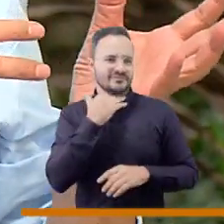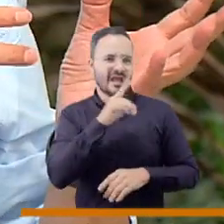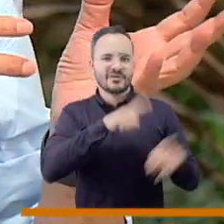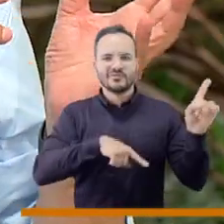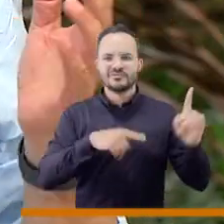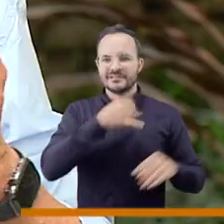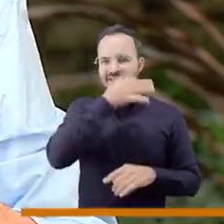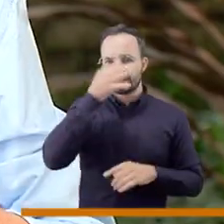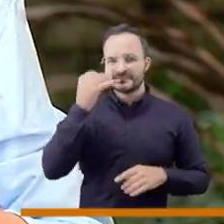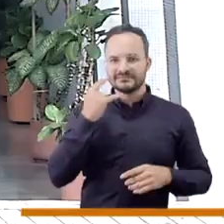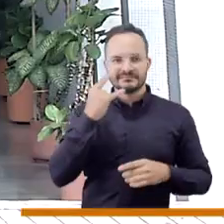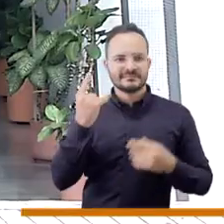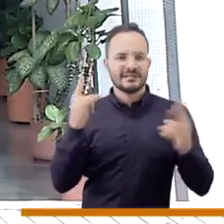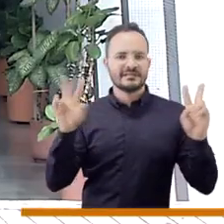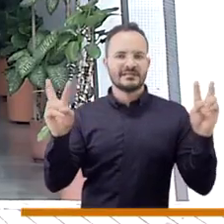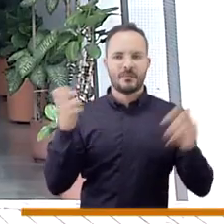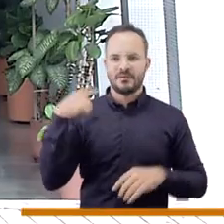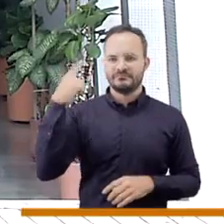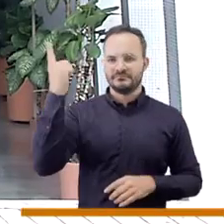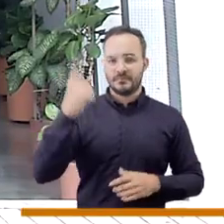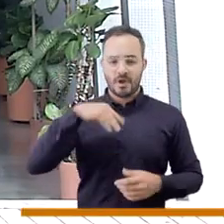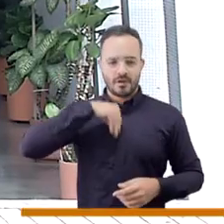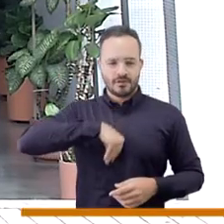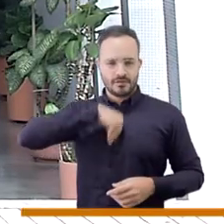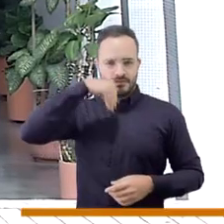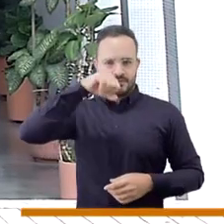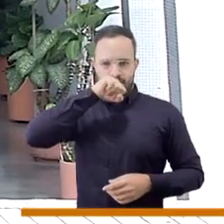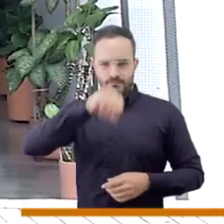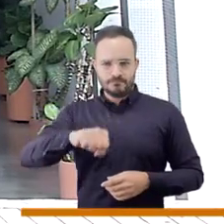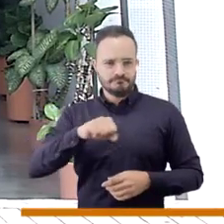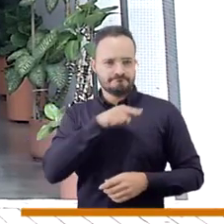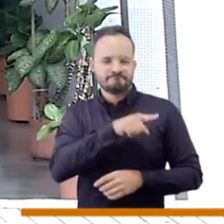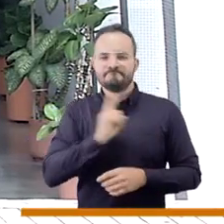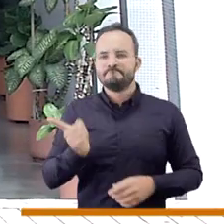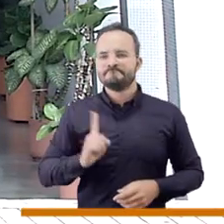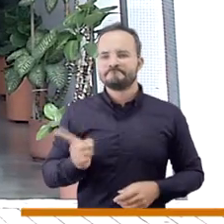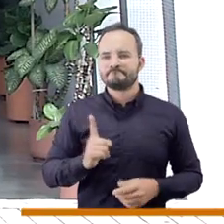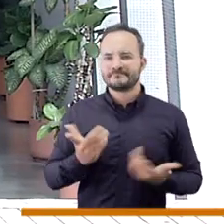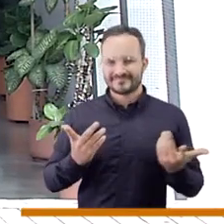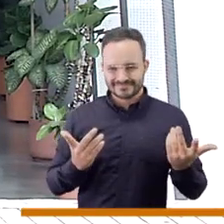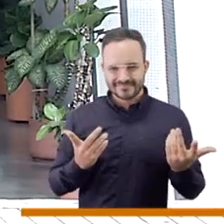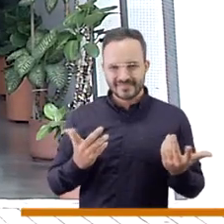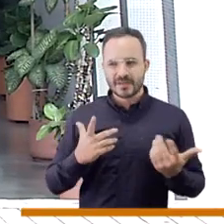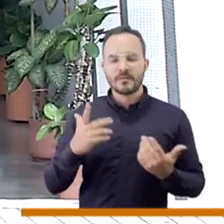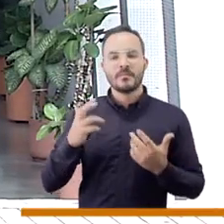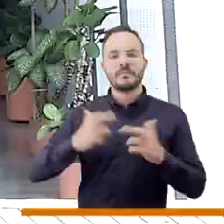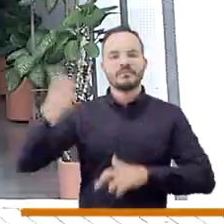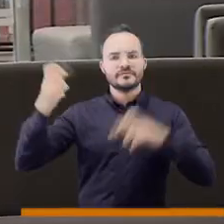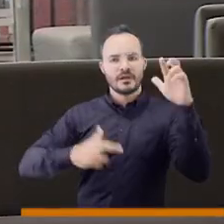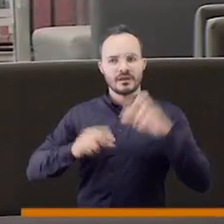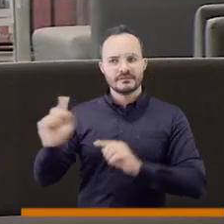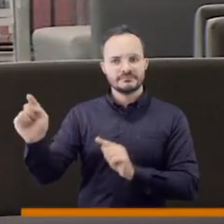años de gobierno, no, son gente que llega por un asunto político y por supuesto no es la gente que tiene la vocación. Es que los